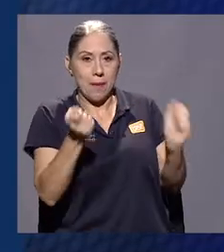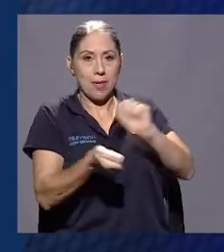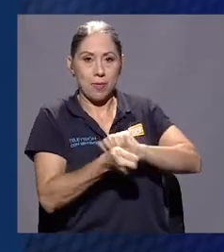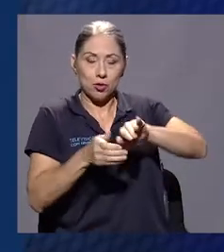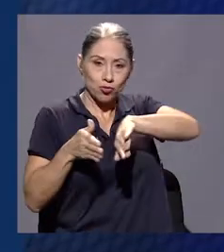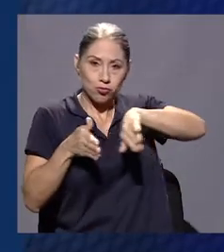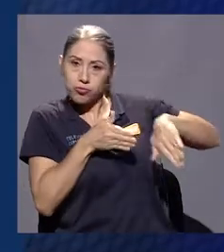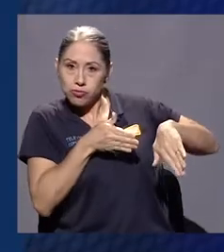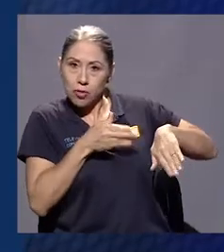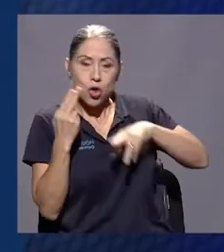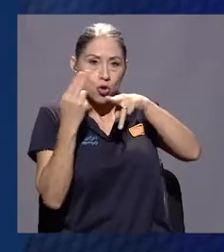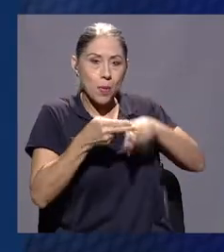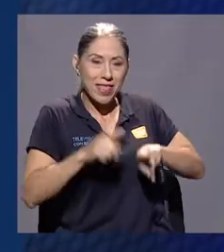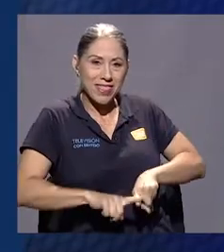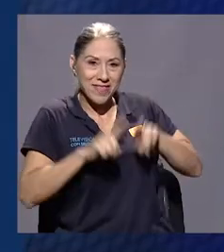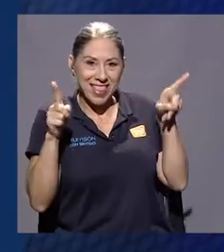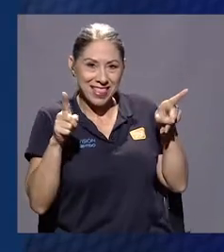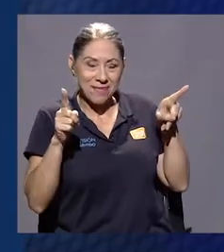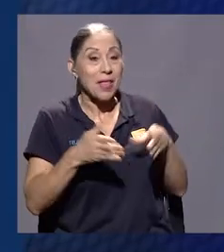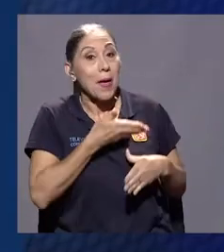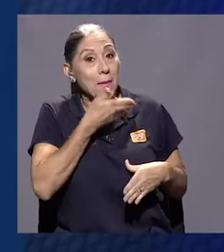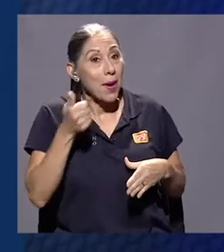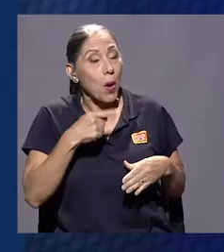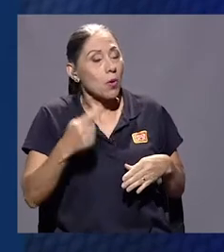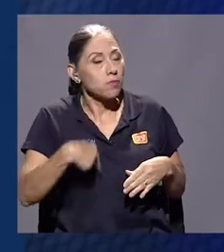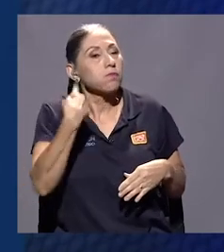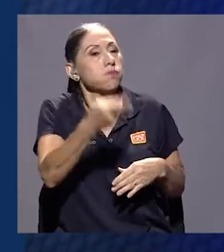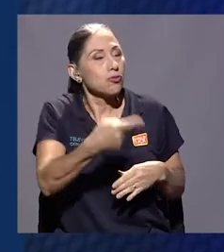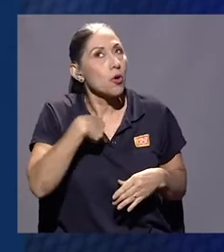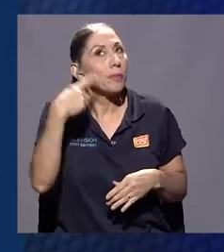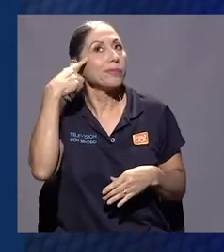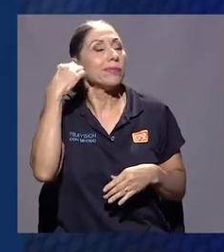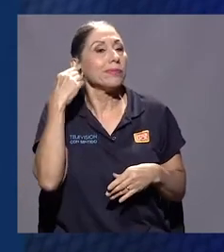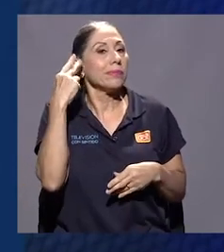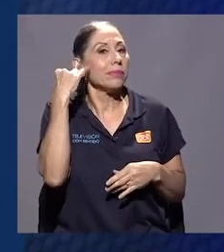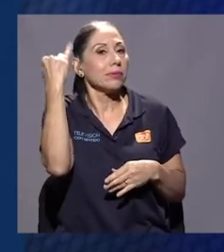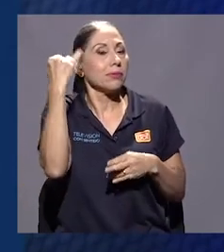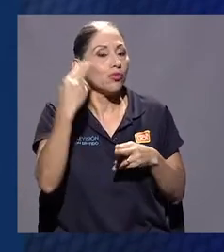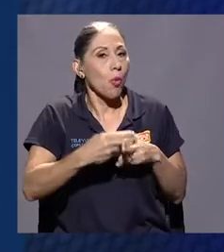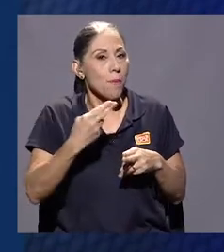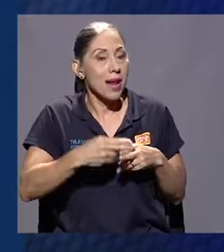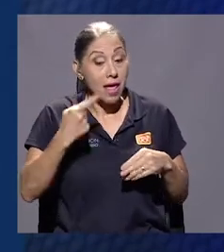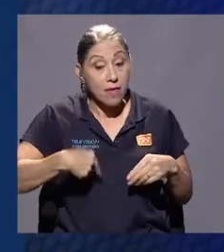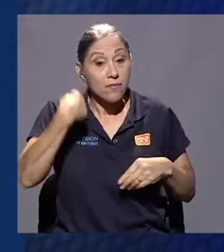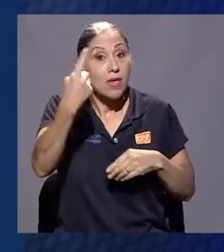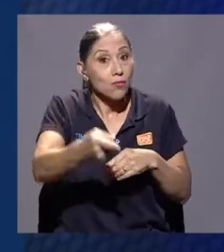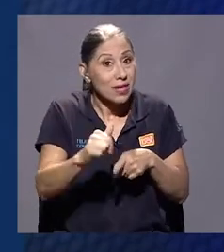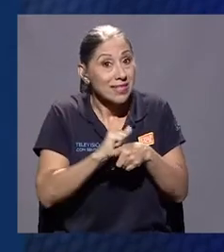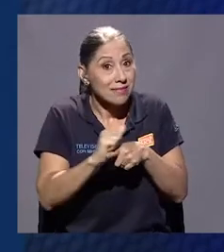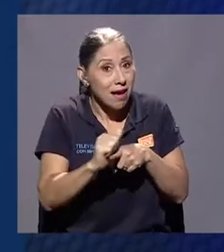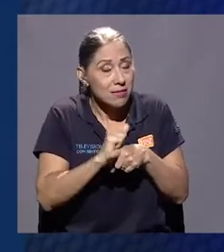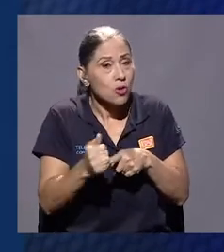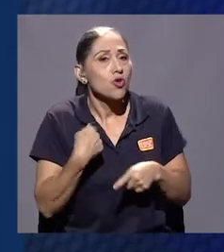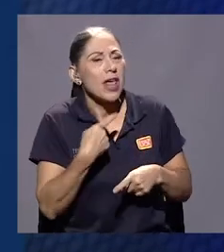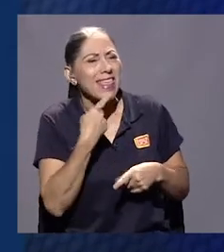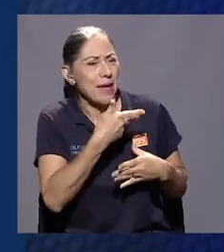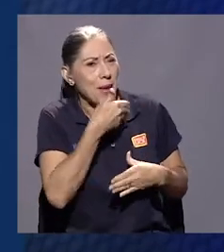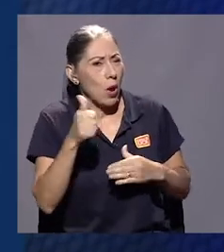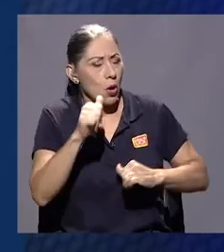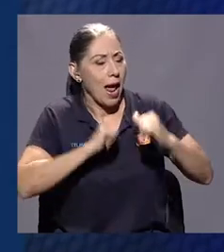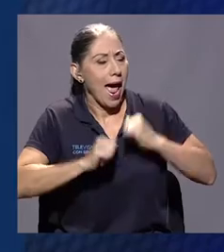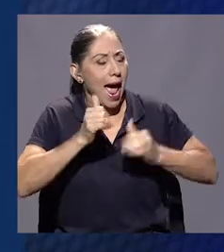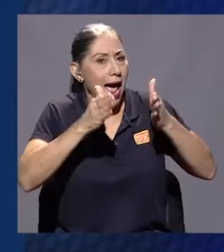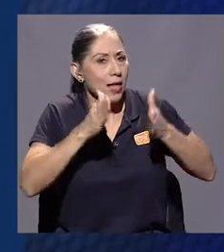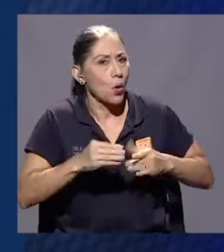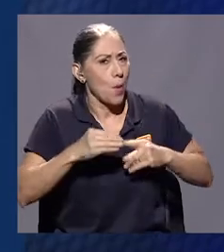de otra manera. Yo, al próximo ensayo voy a llegar con un nombre. Y al día siguiente, bueno, al ensayo siguiente yo le dije, mira, se vaya a